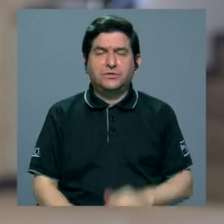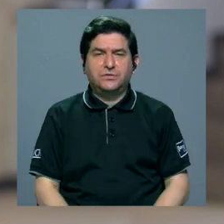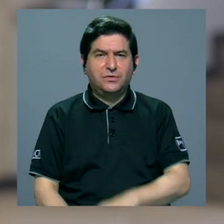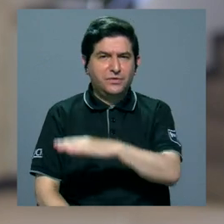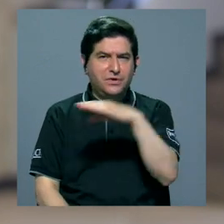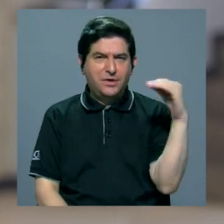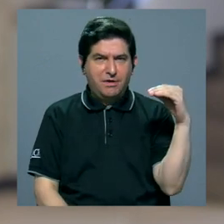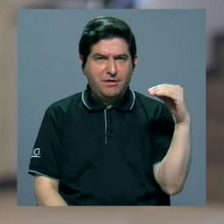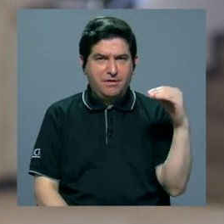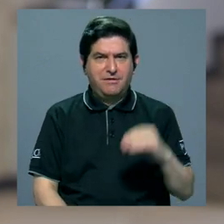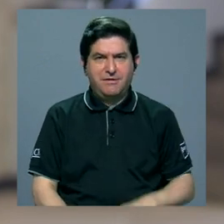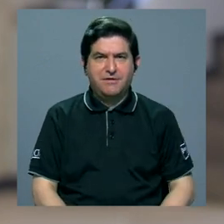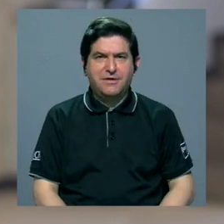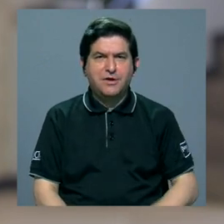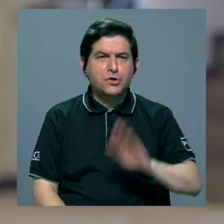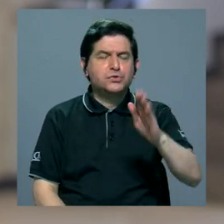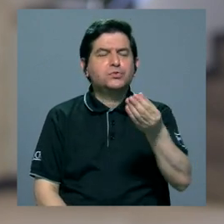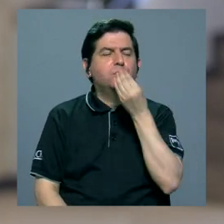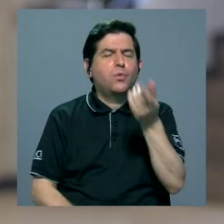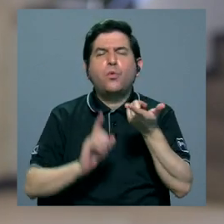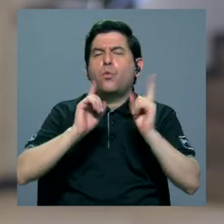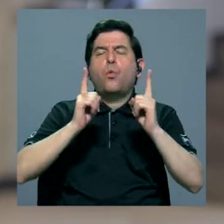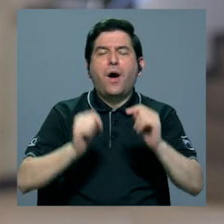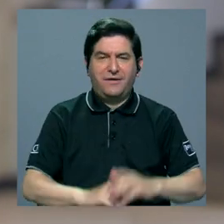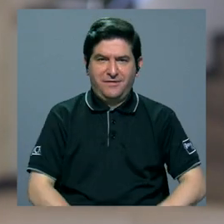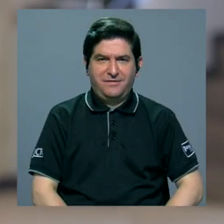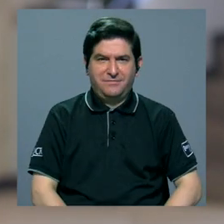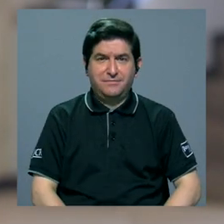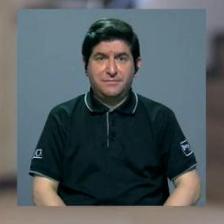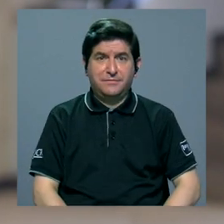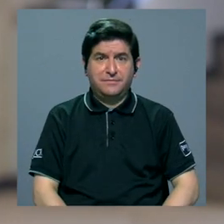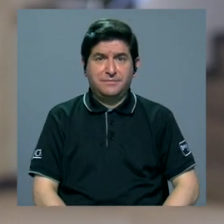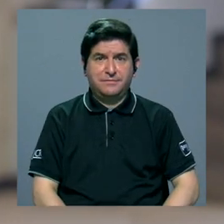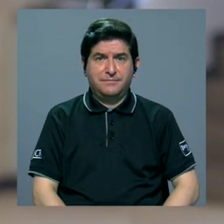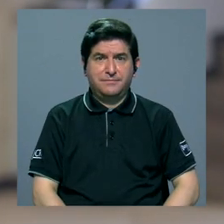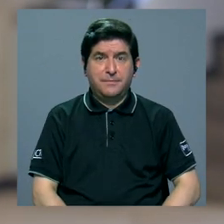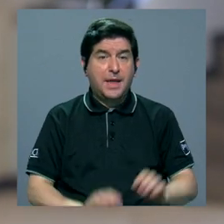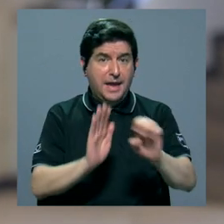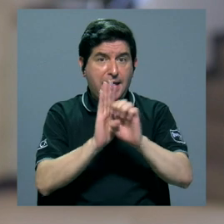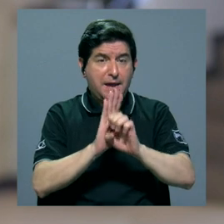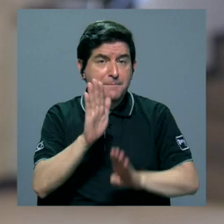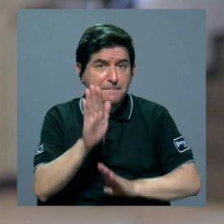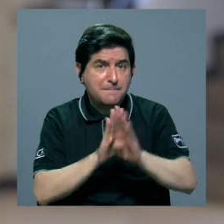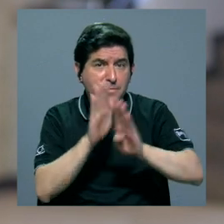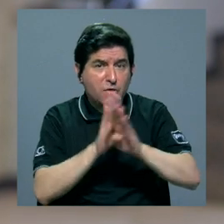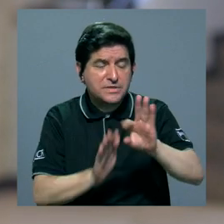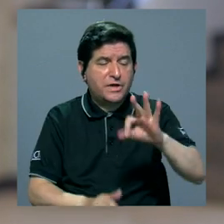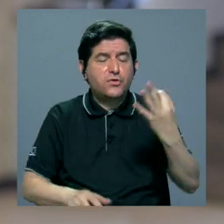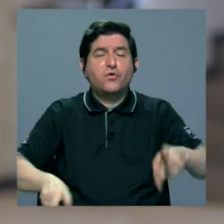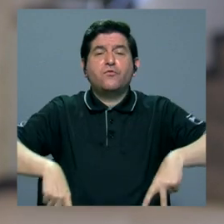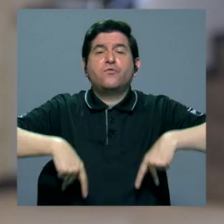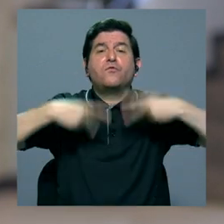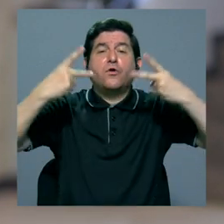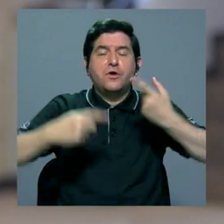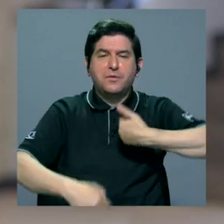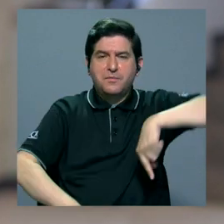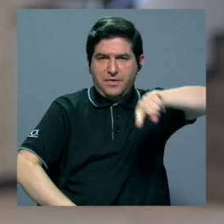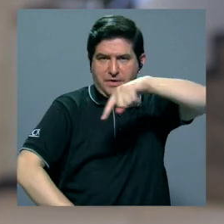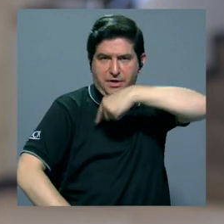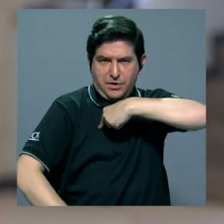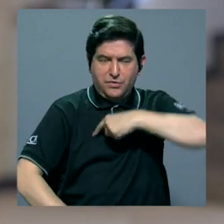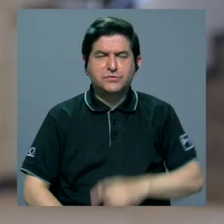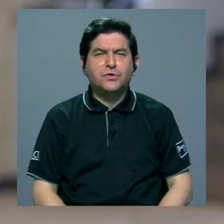cuál es su nutrición, cómo es que, digamos, desarrolla su estilo de vida para nosotros